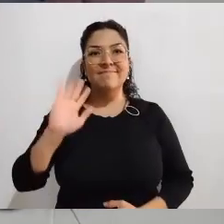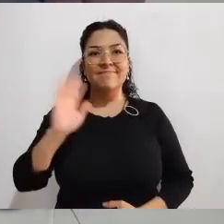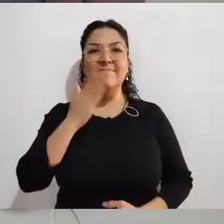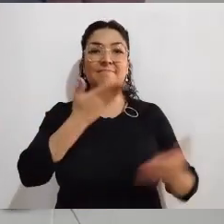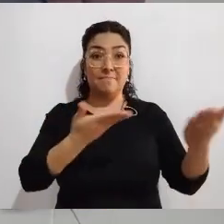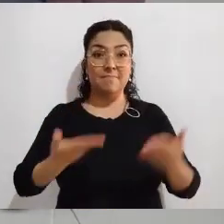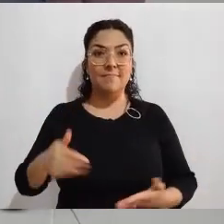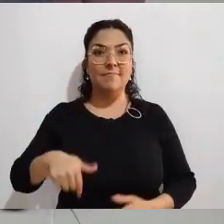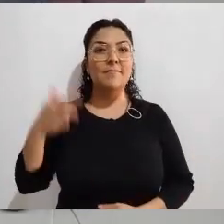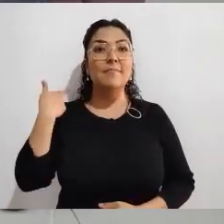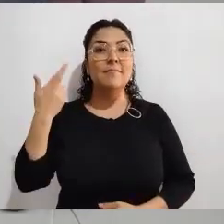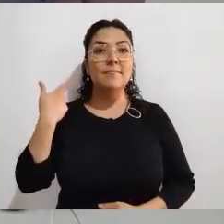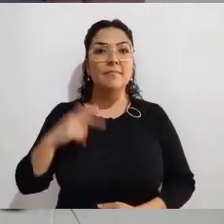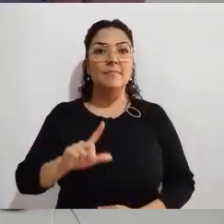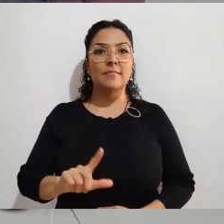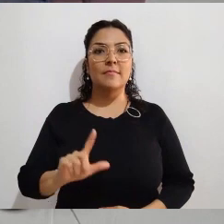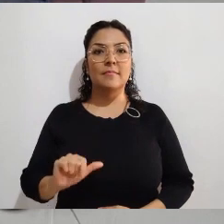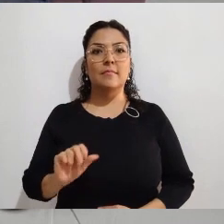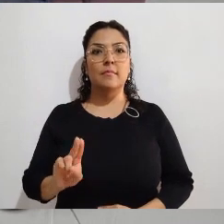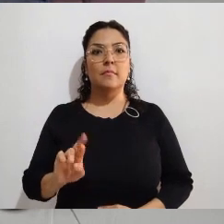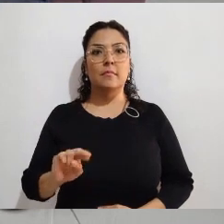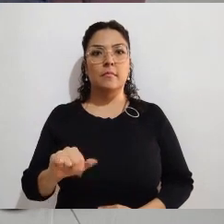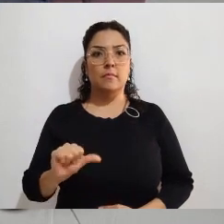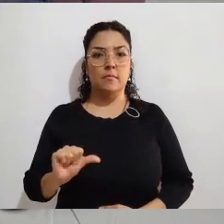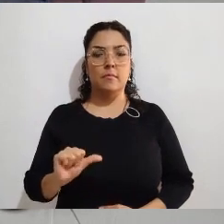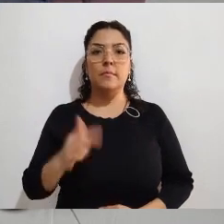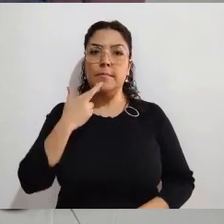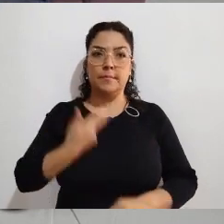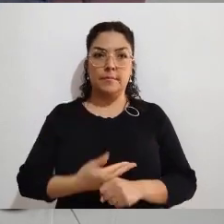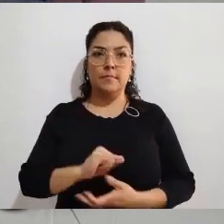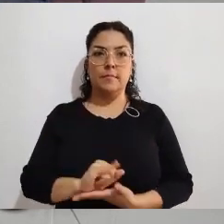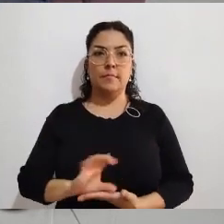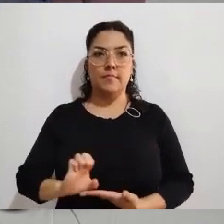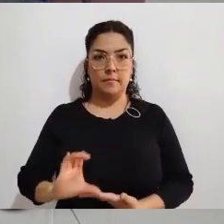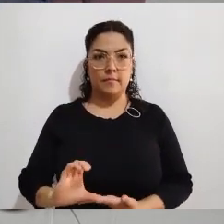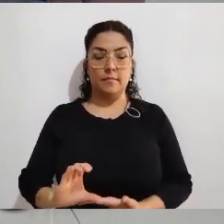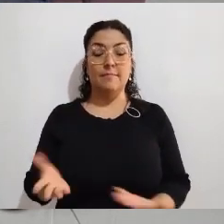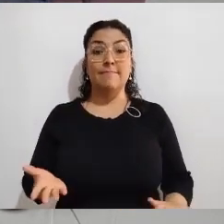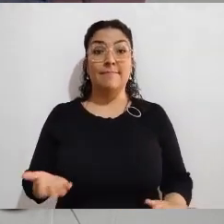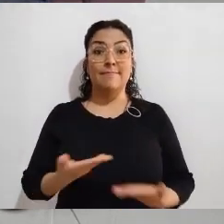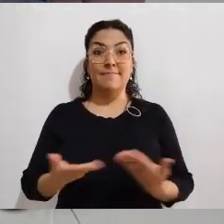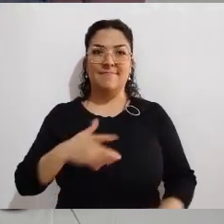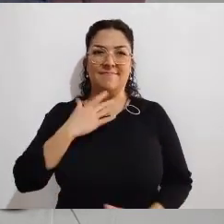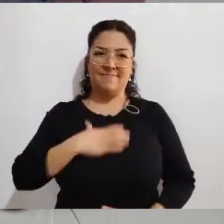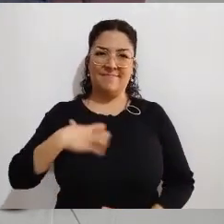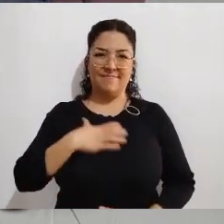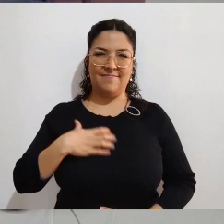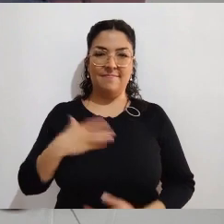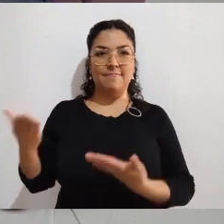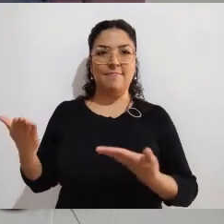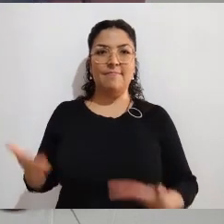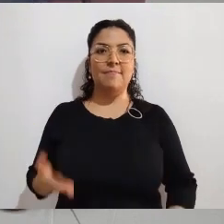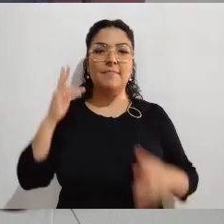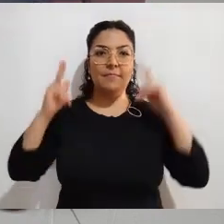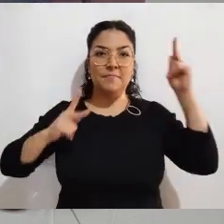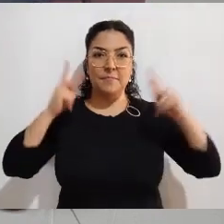Hola, ¿qué tal? Bienvenidos a su programa de La Urna, programa de radio y televisión del Instituto Electoral de Coahuila. Y nos da mucho gusto tener aquí con nosotros